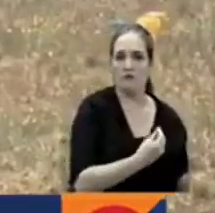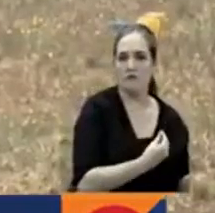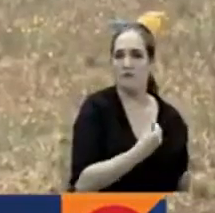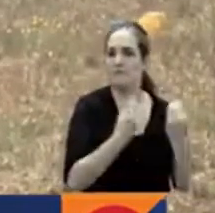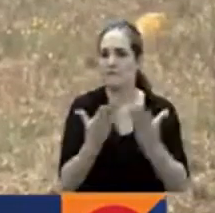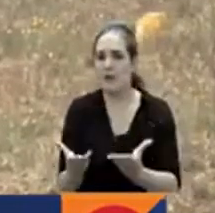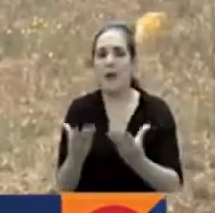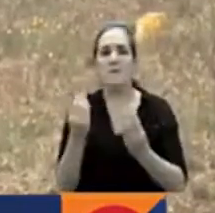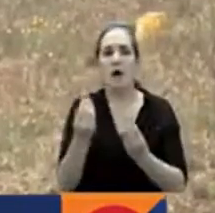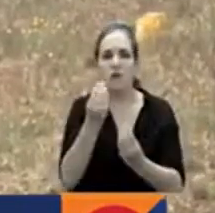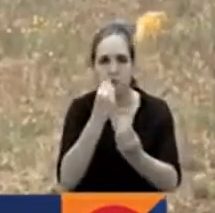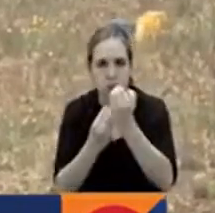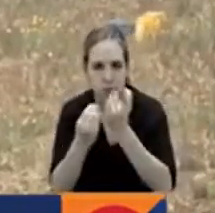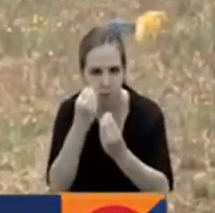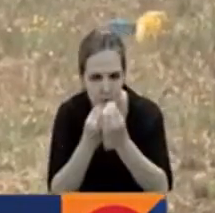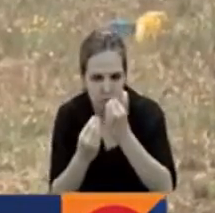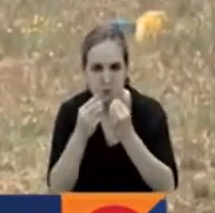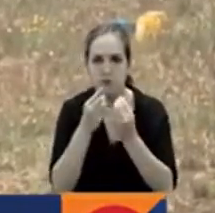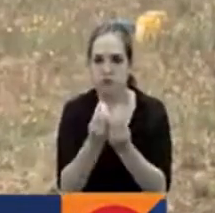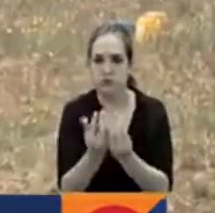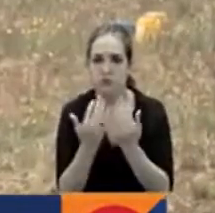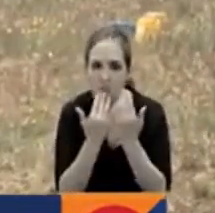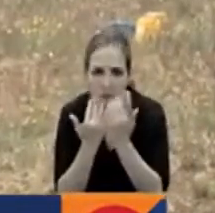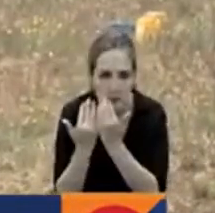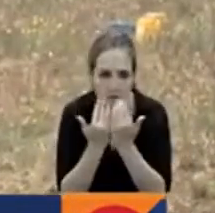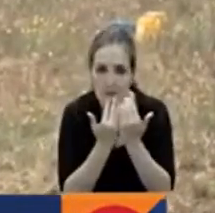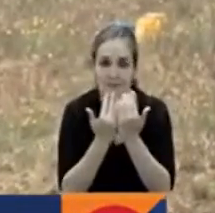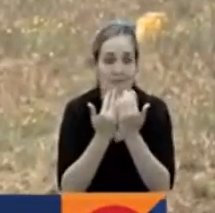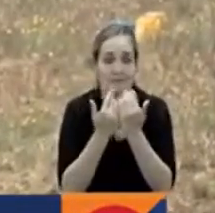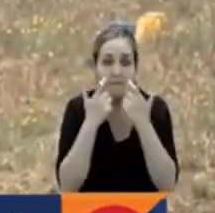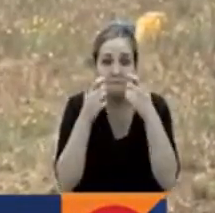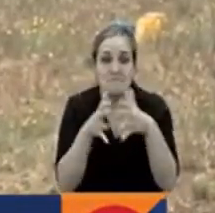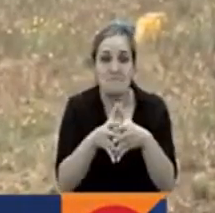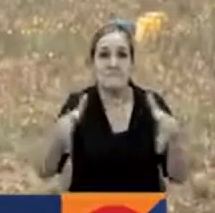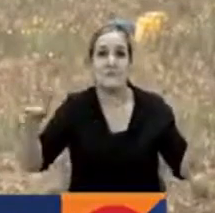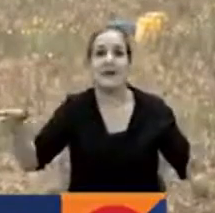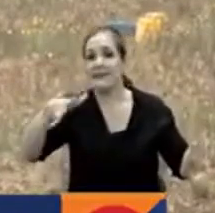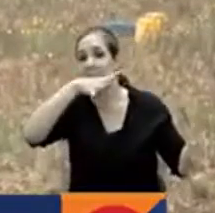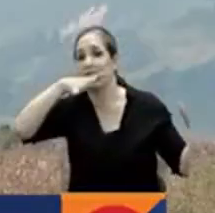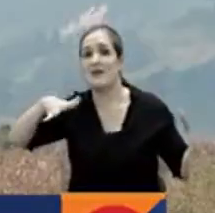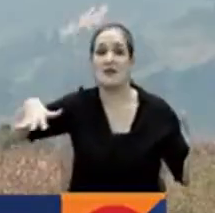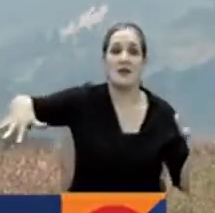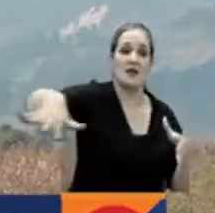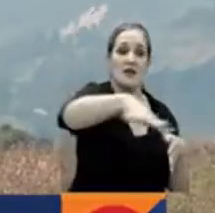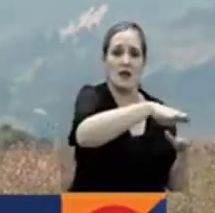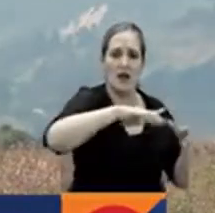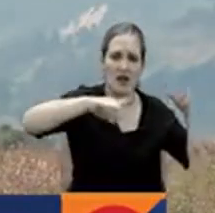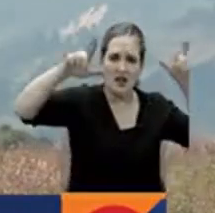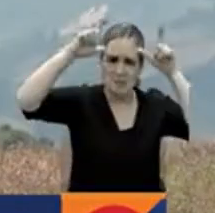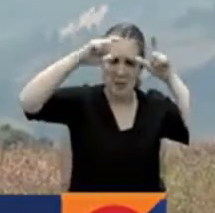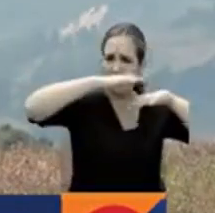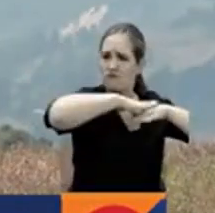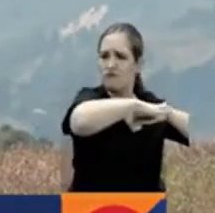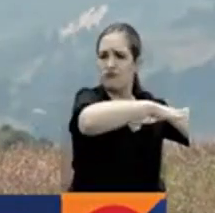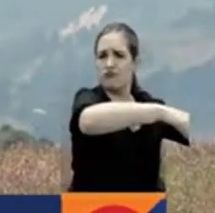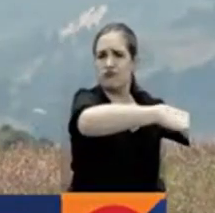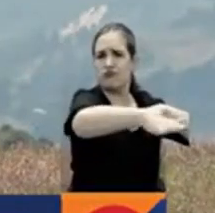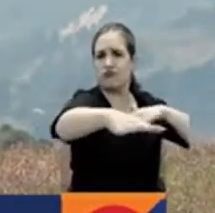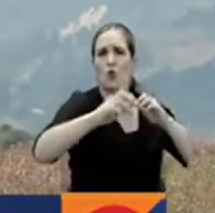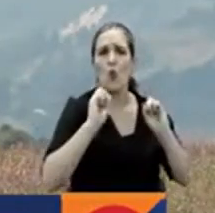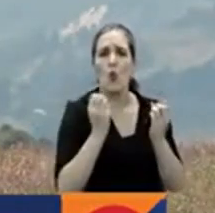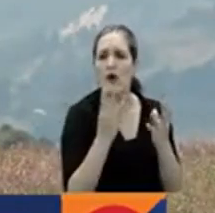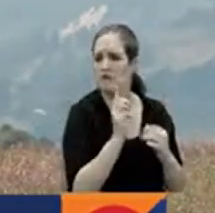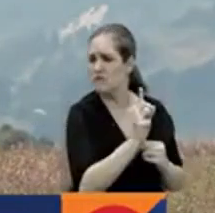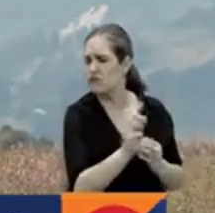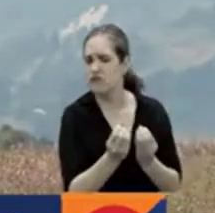bovinos que son la población más grande y que de hecho Villahermosa es el segundo municipio de los cuatro en tener un ato ganadero con un número muy importante